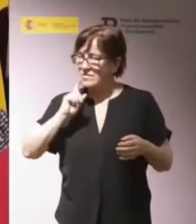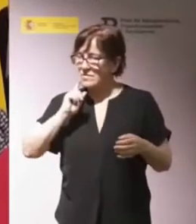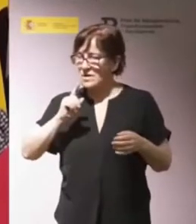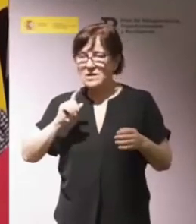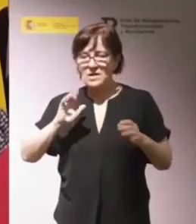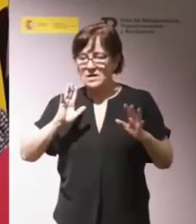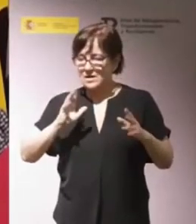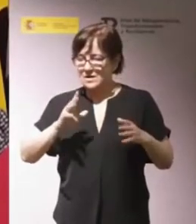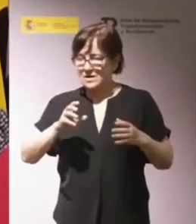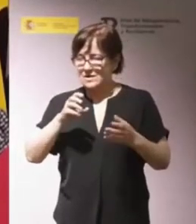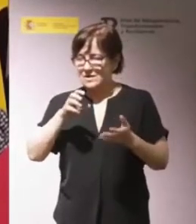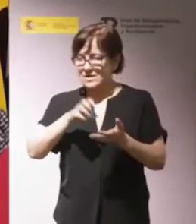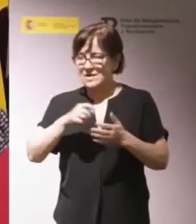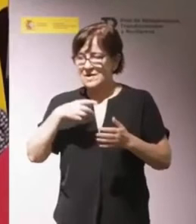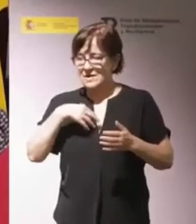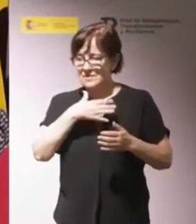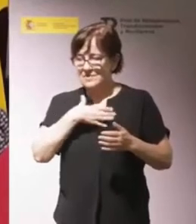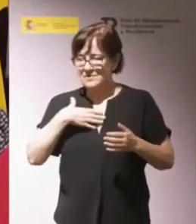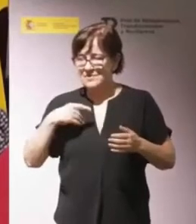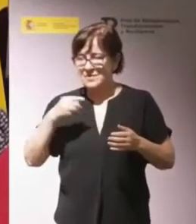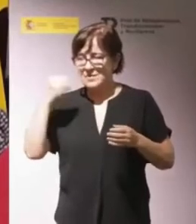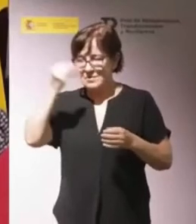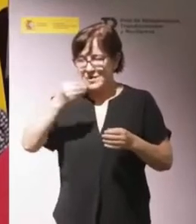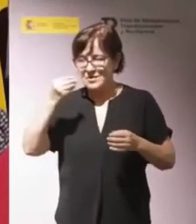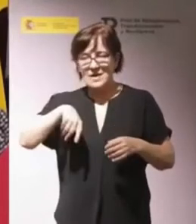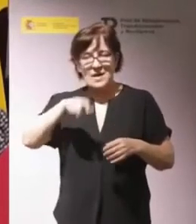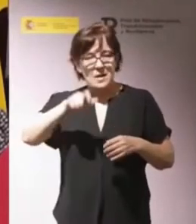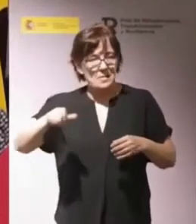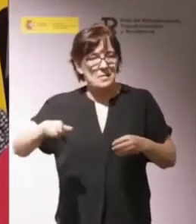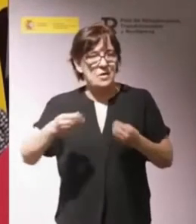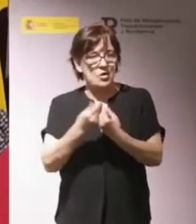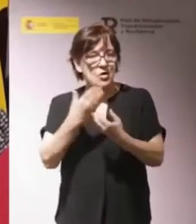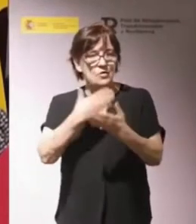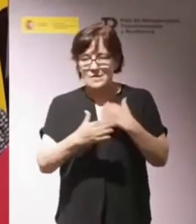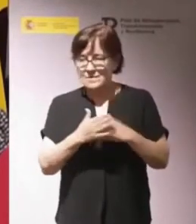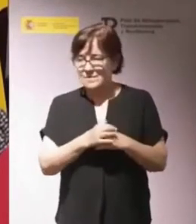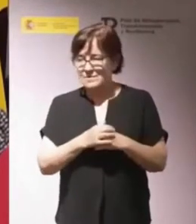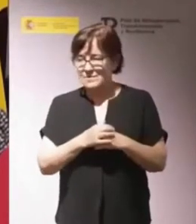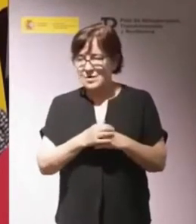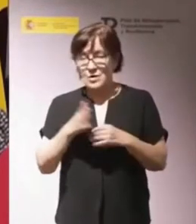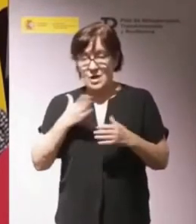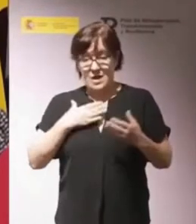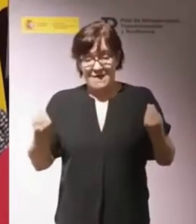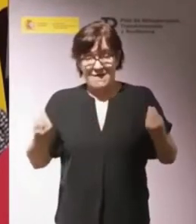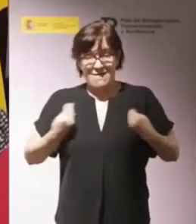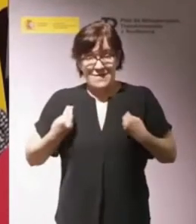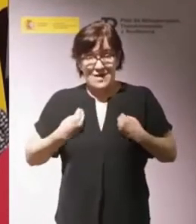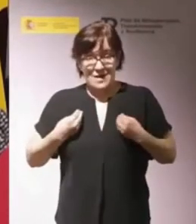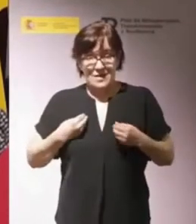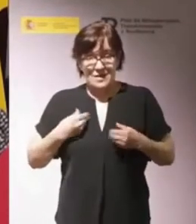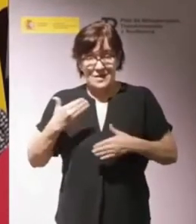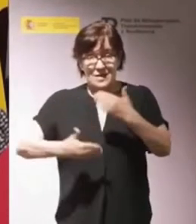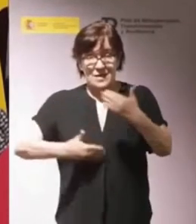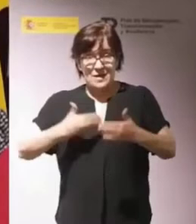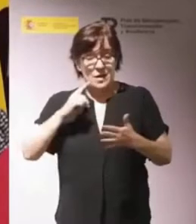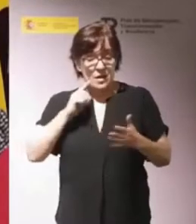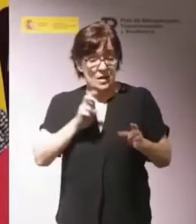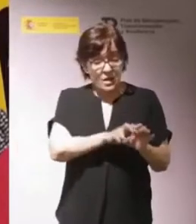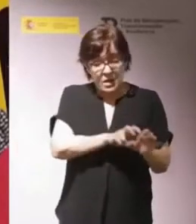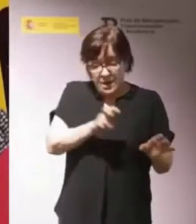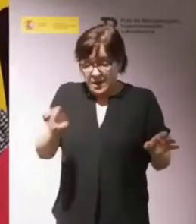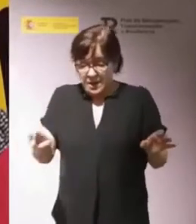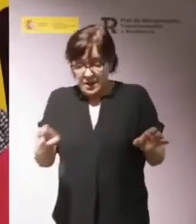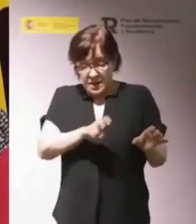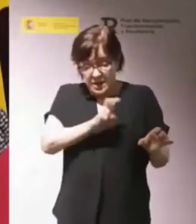residencias, pero yo también quiero hacer un inciso aquí. Pensemos que la persona con discapacidad, en el transcurso de su vida, va a transitar por